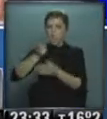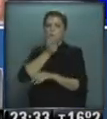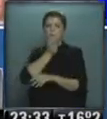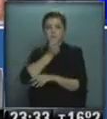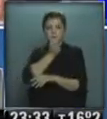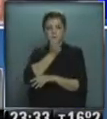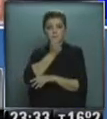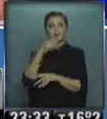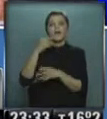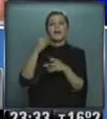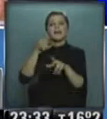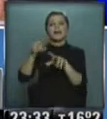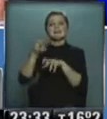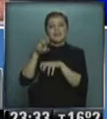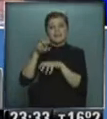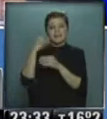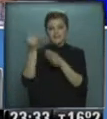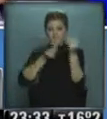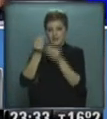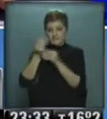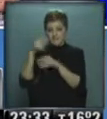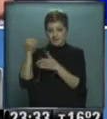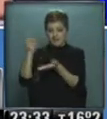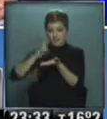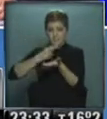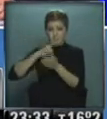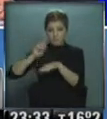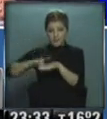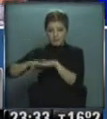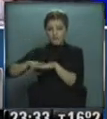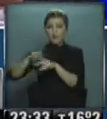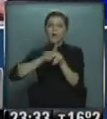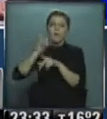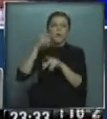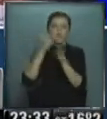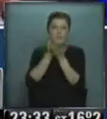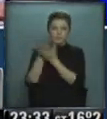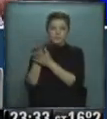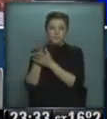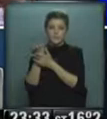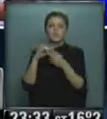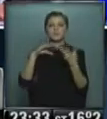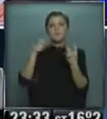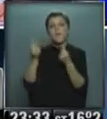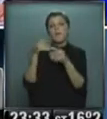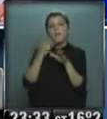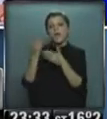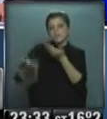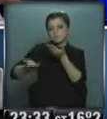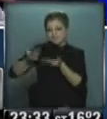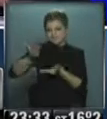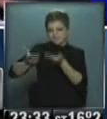las rentas financieras o algunos de otros reclamos y proyectos que andan dando vuelta que quizás sirvan para compensar